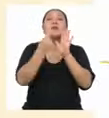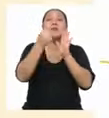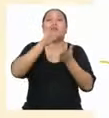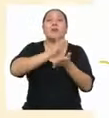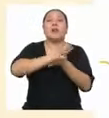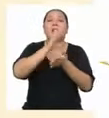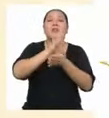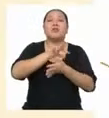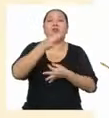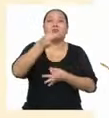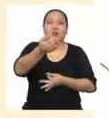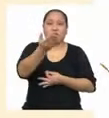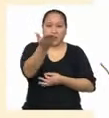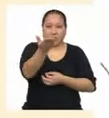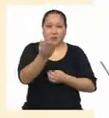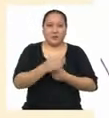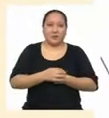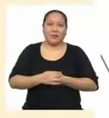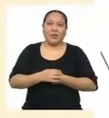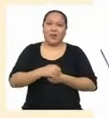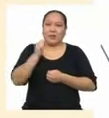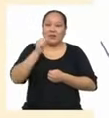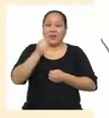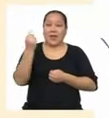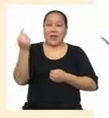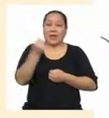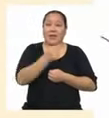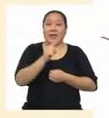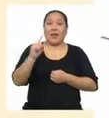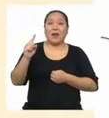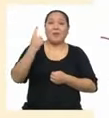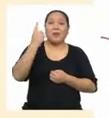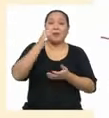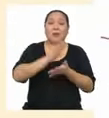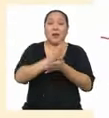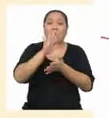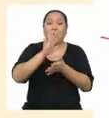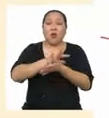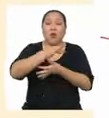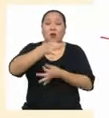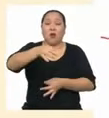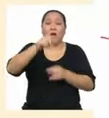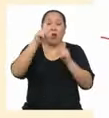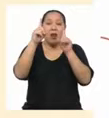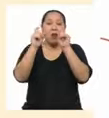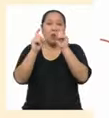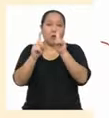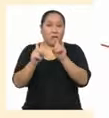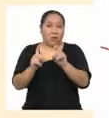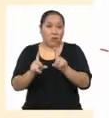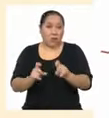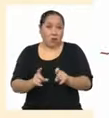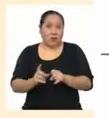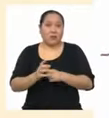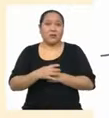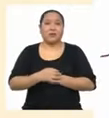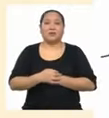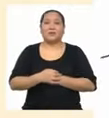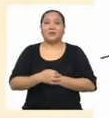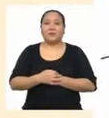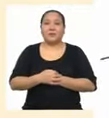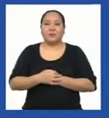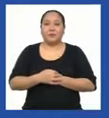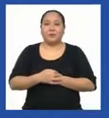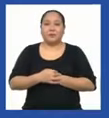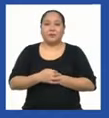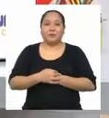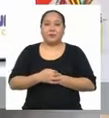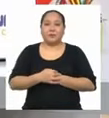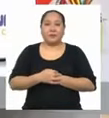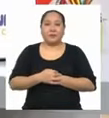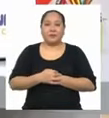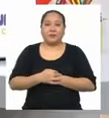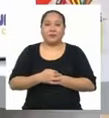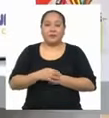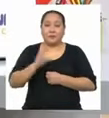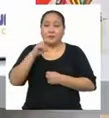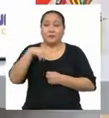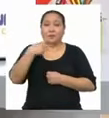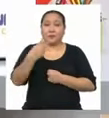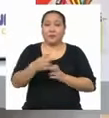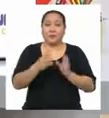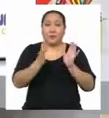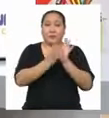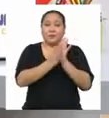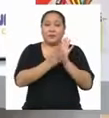Claro que sí Aquí en la primera hoja tengo la encuesta que elaboramos Y aquí